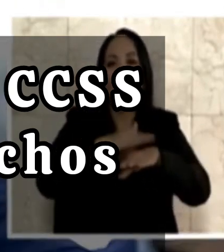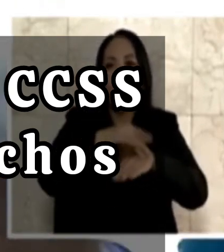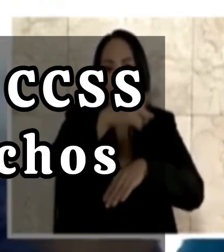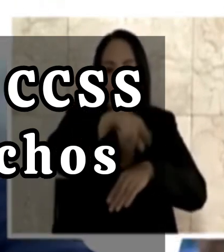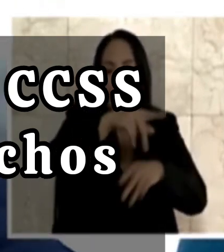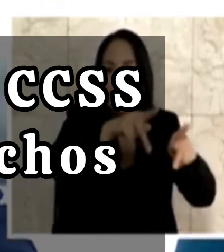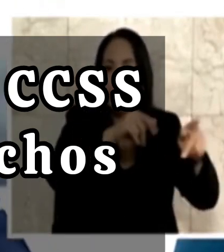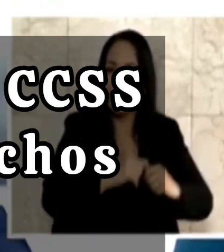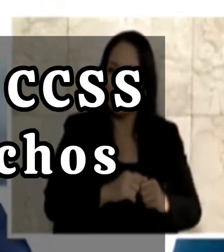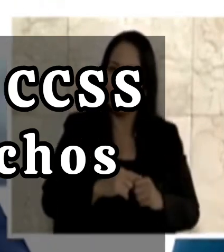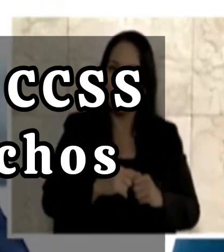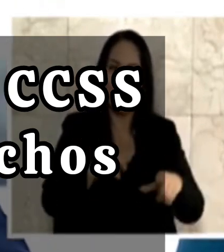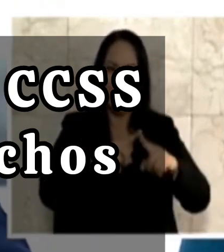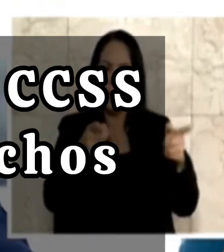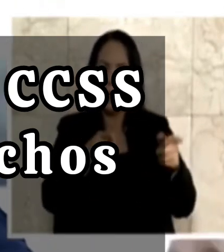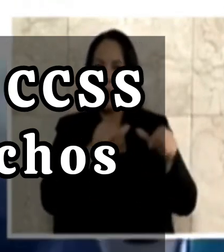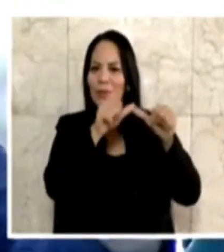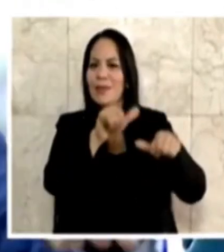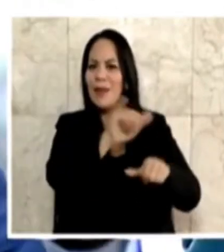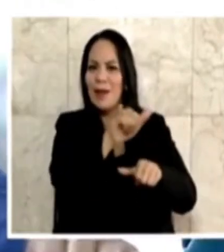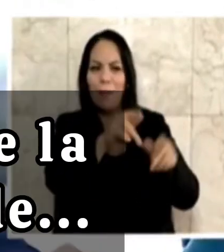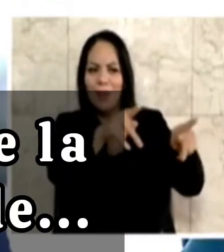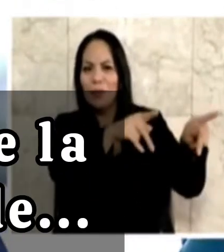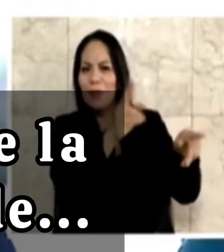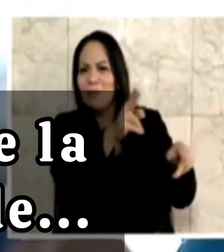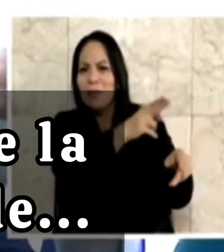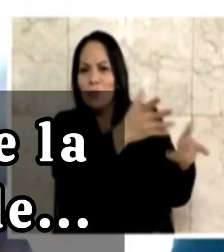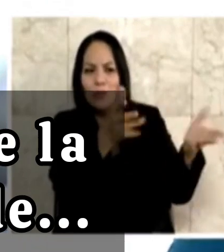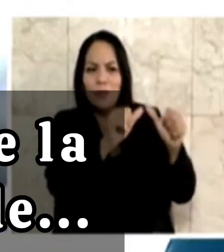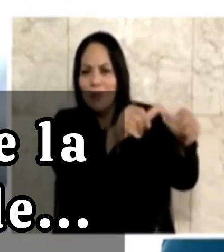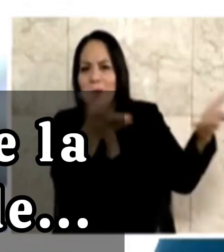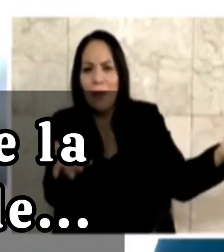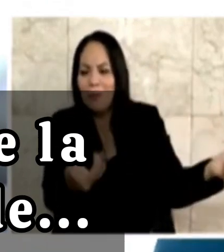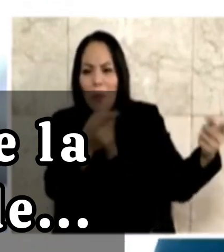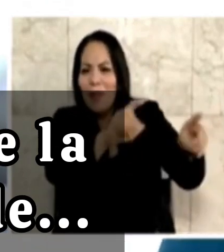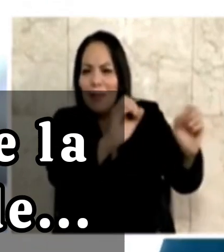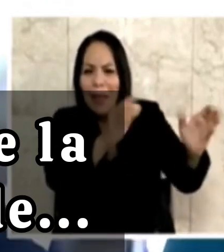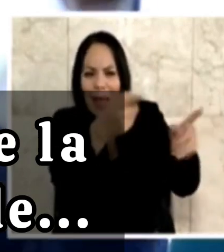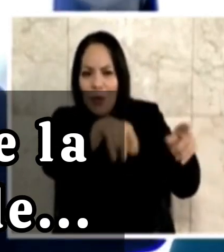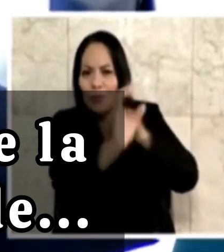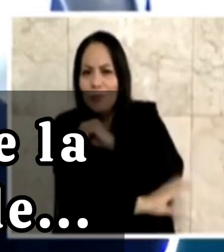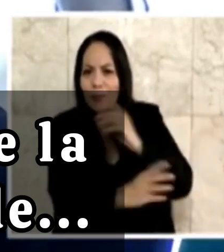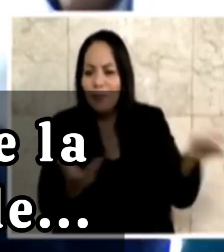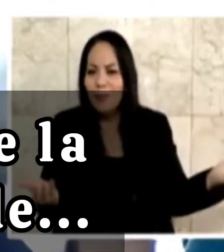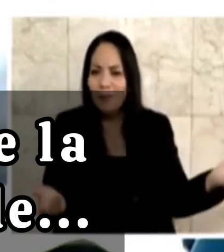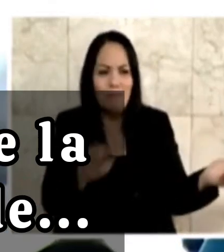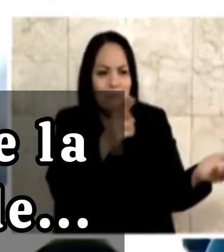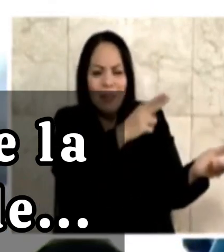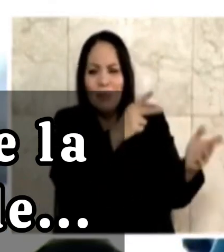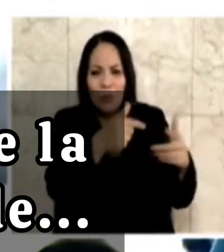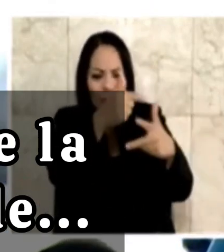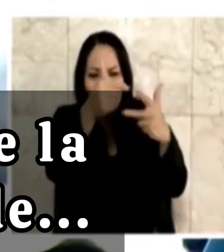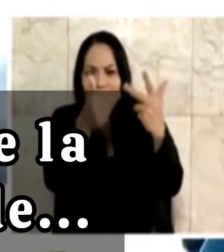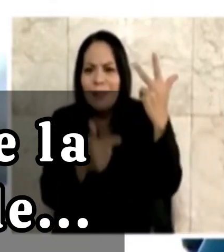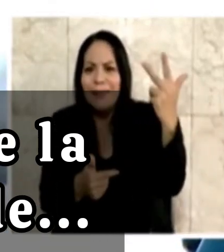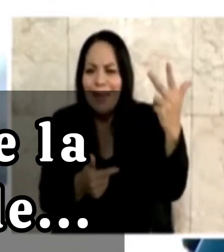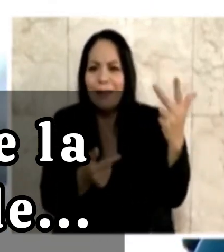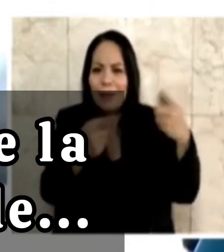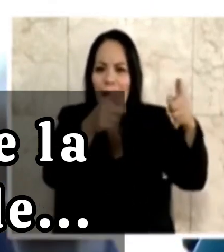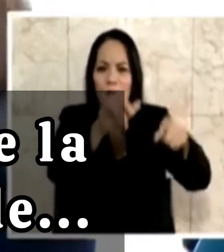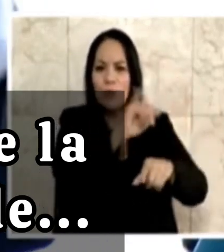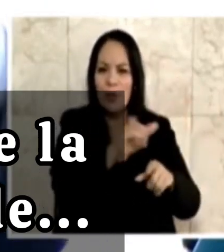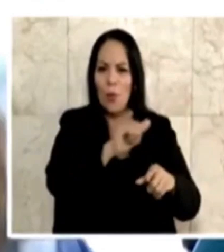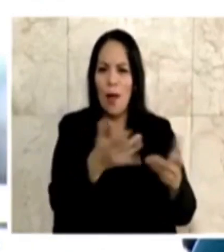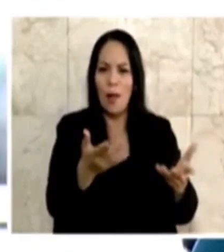que nada parece pasarles. Estos mismos personajes, que no voy a citar en este momento, están involucrados en esos tres casos. Yo no sé si usted tiene